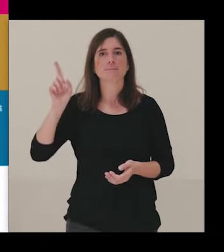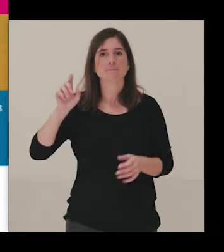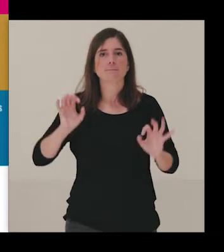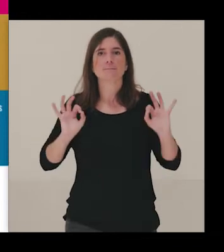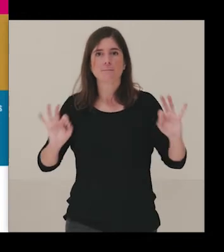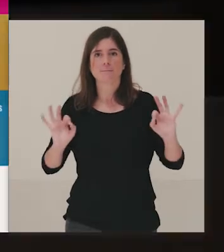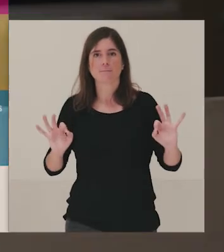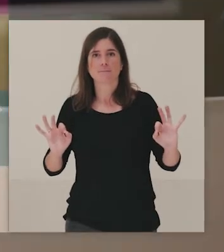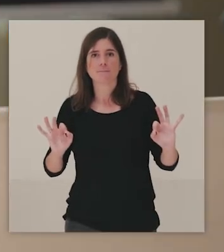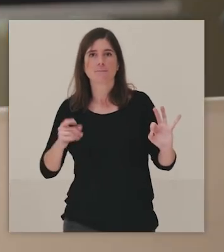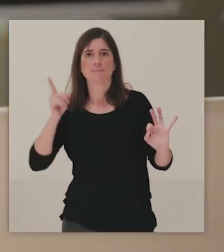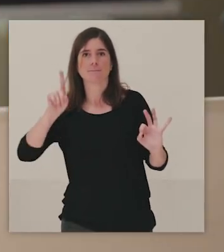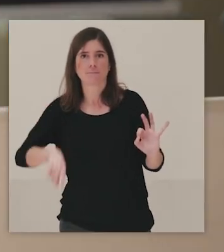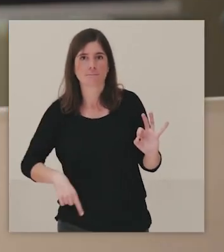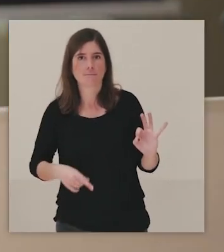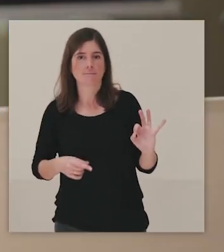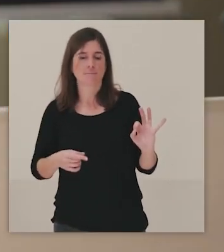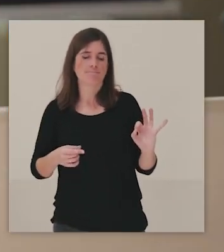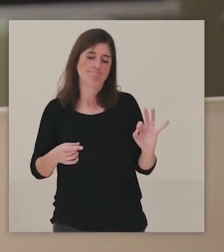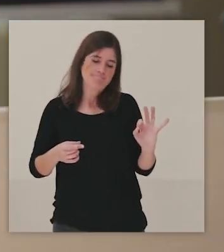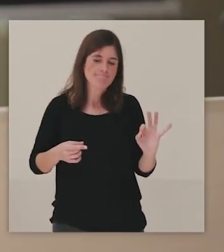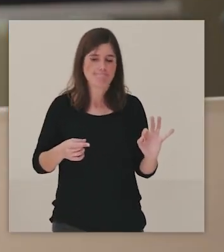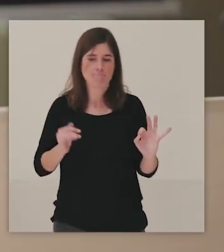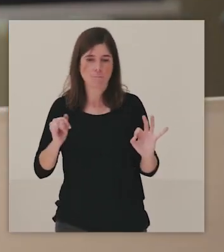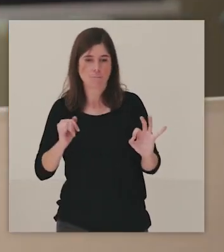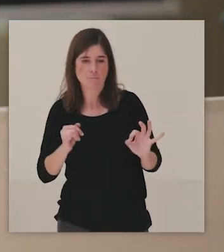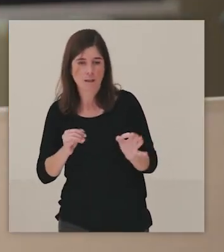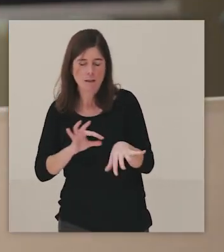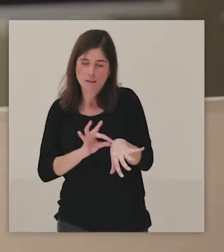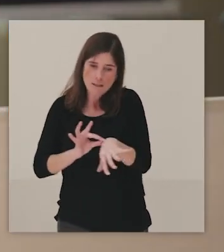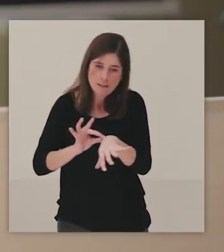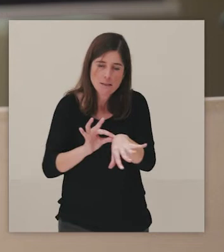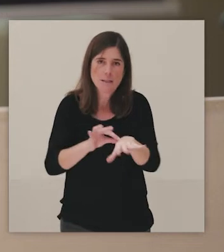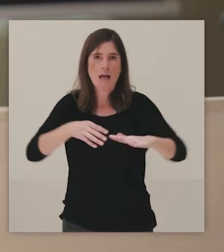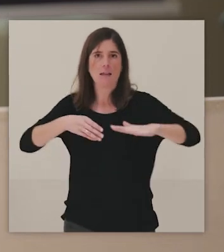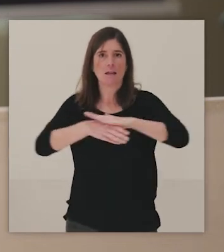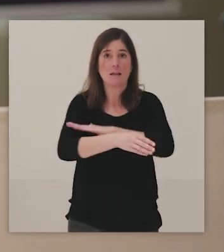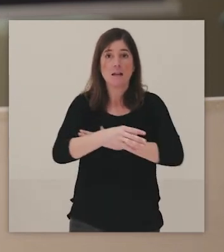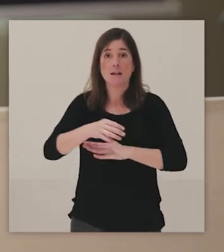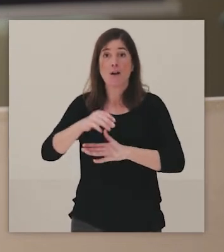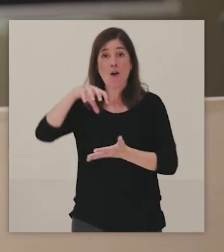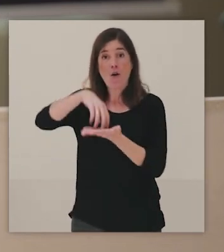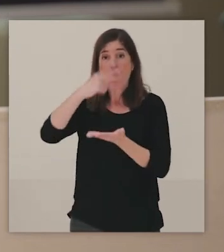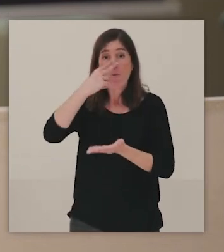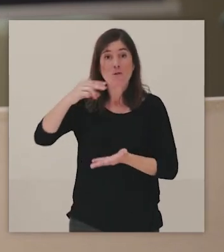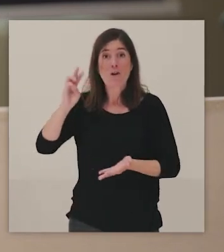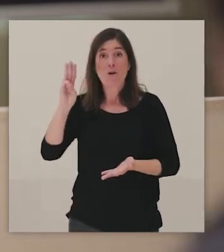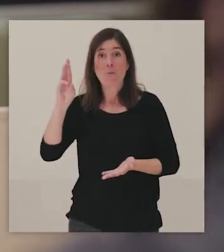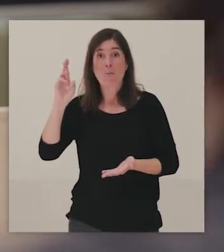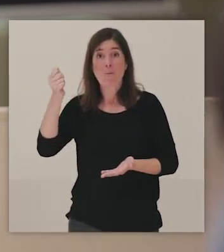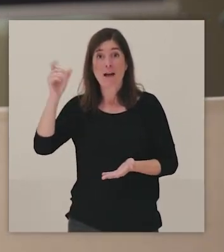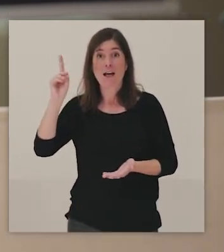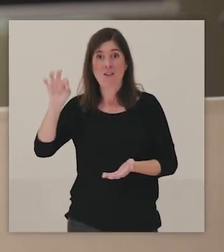accesibles, sin olvidar que estamos en un museo que tiene 200 años, entonces hay una arquitectura,